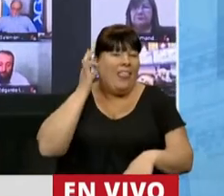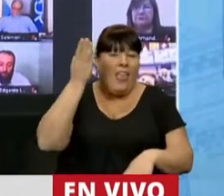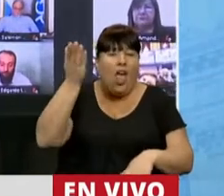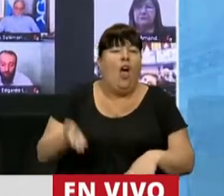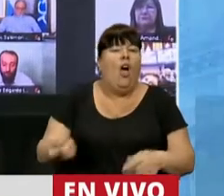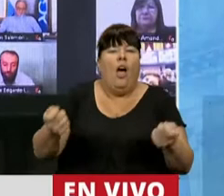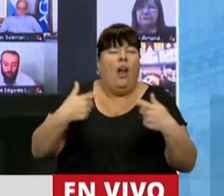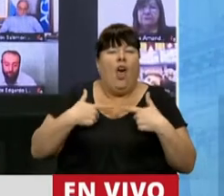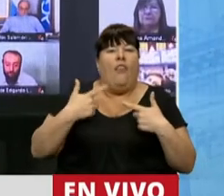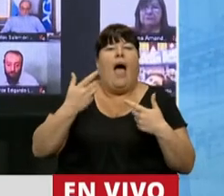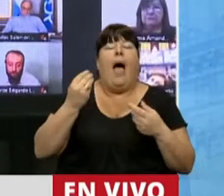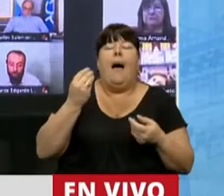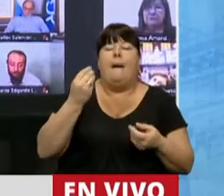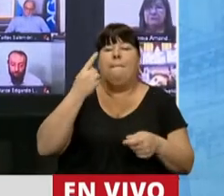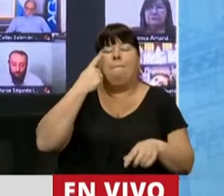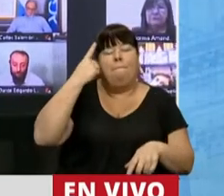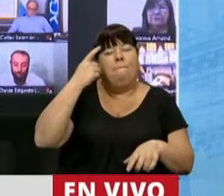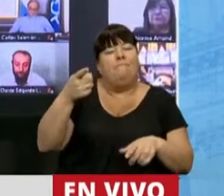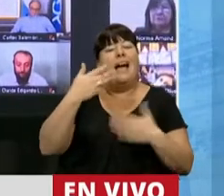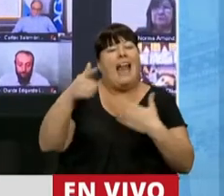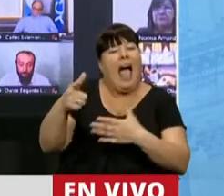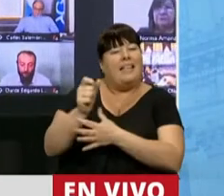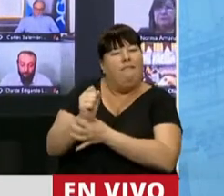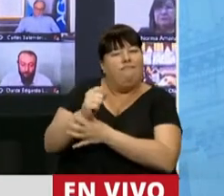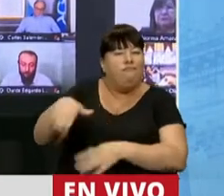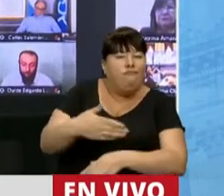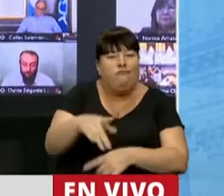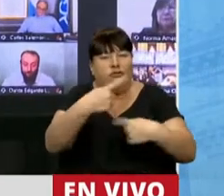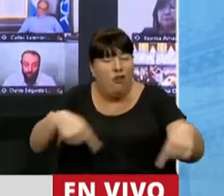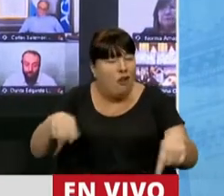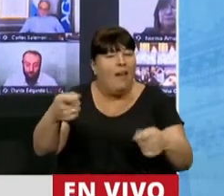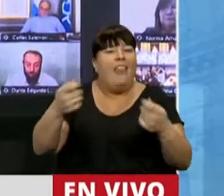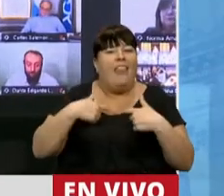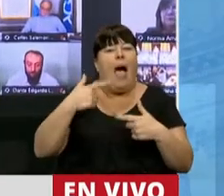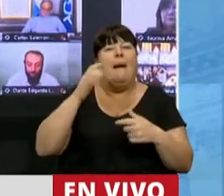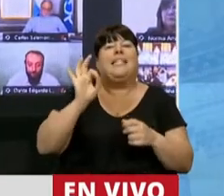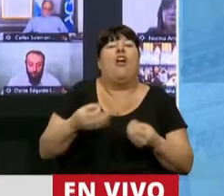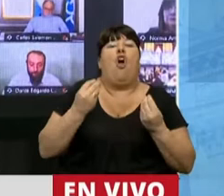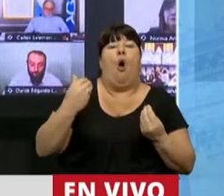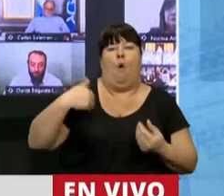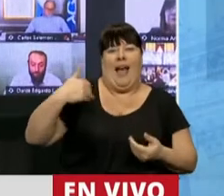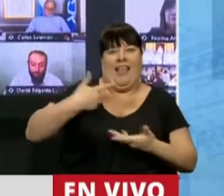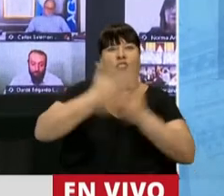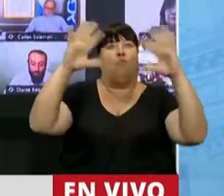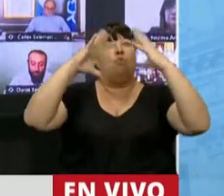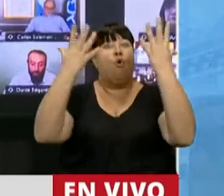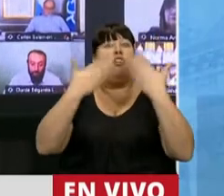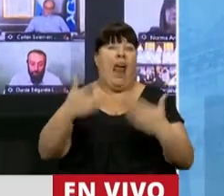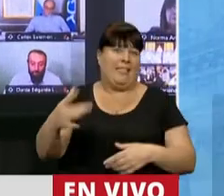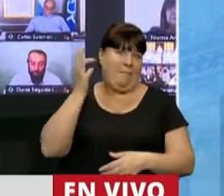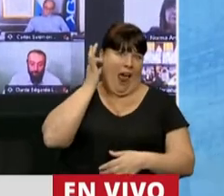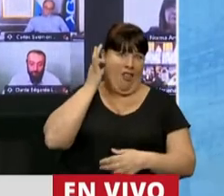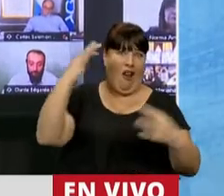nos dio a conocer por esas habilidades y nos dio a conocer como argentinos en el mundo.